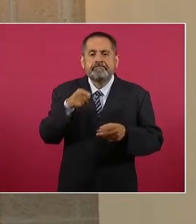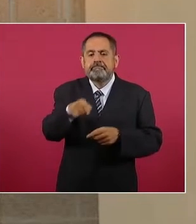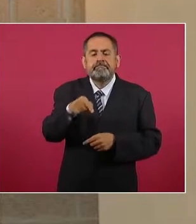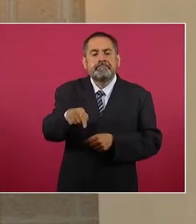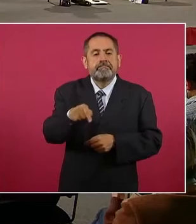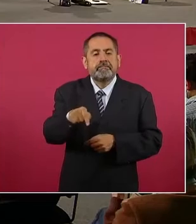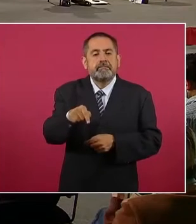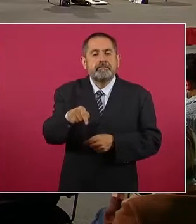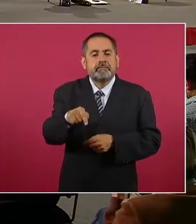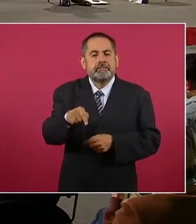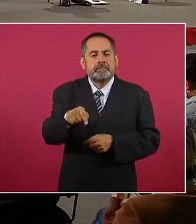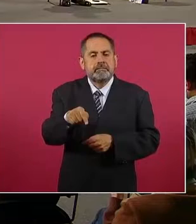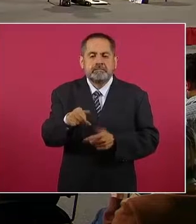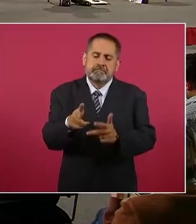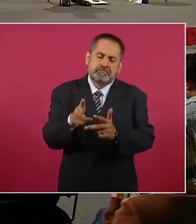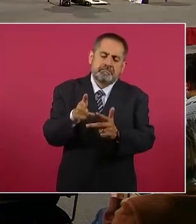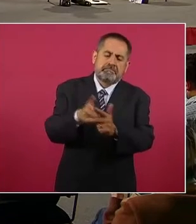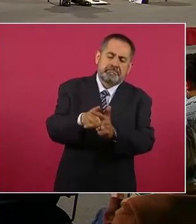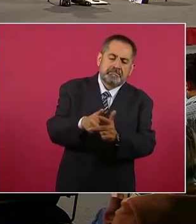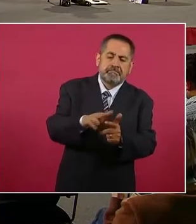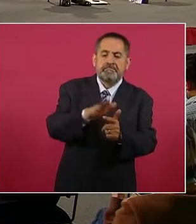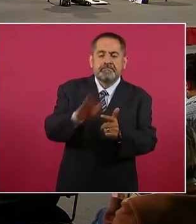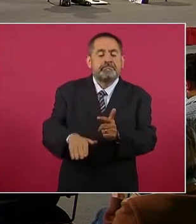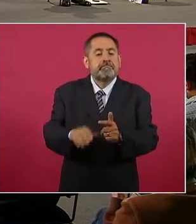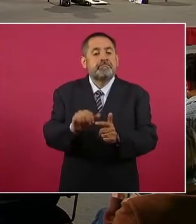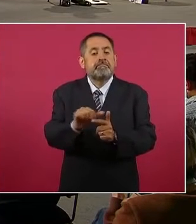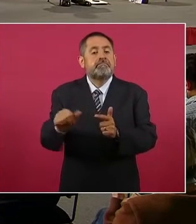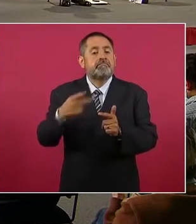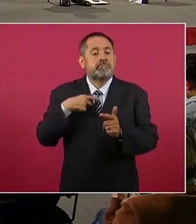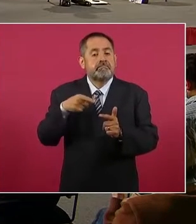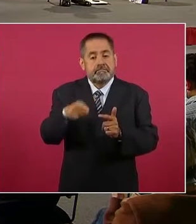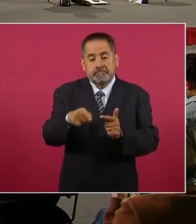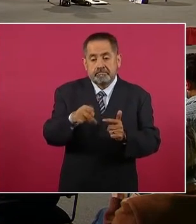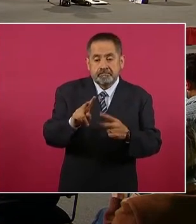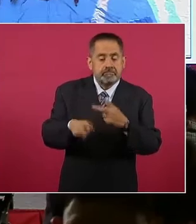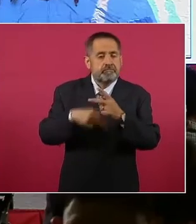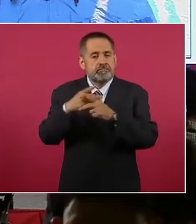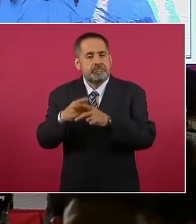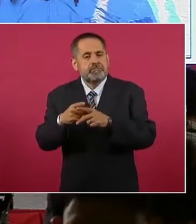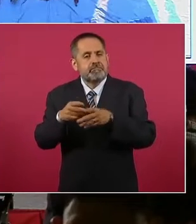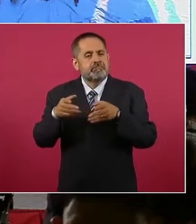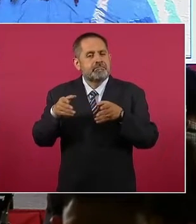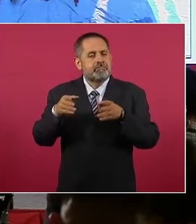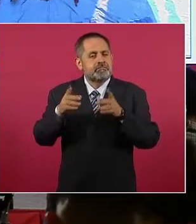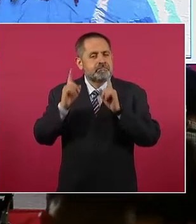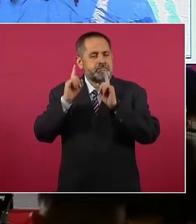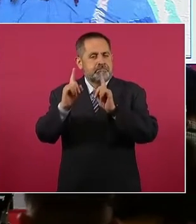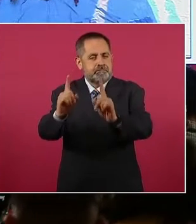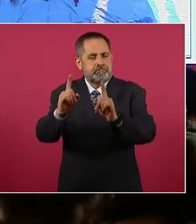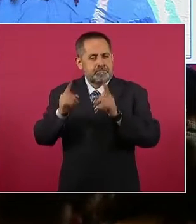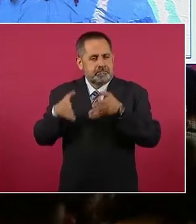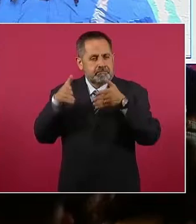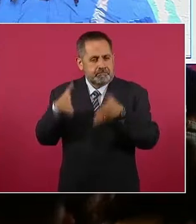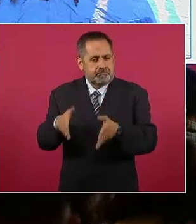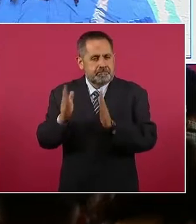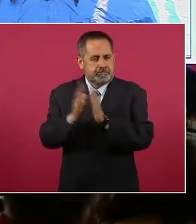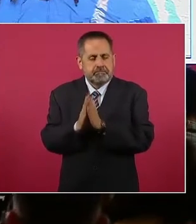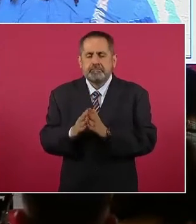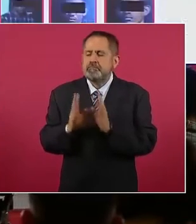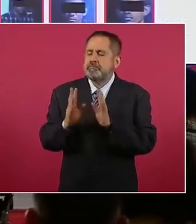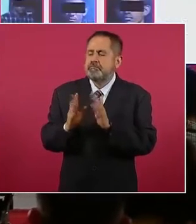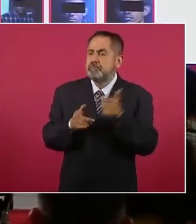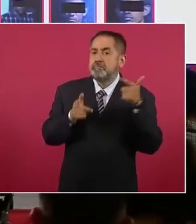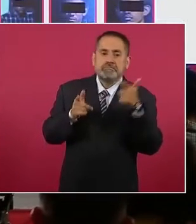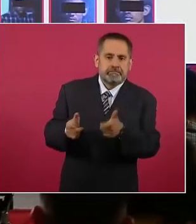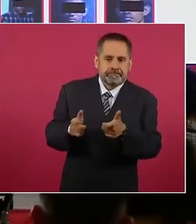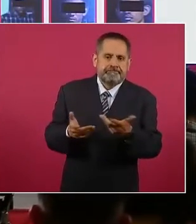asesinato de personas que acudieron a un velorio en una disputa entre grupos criminales. Siguiente.